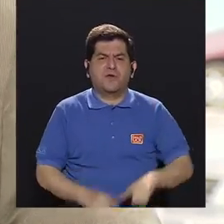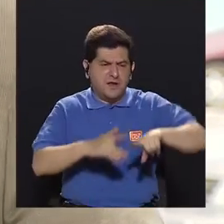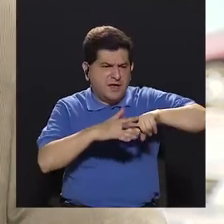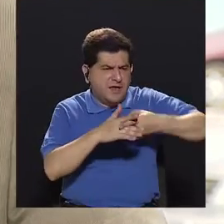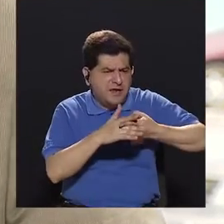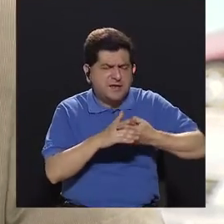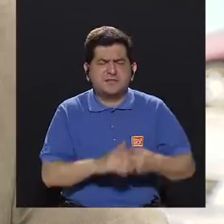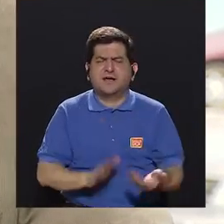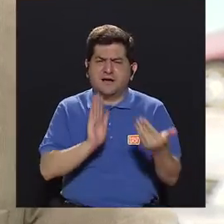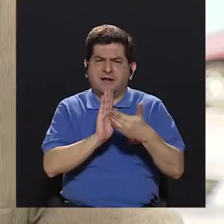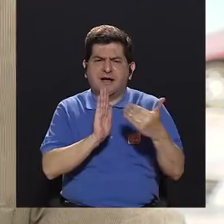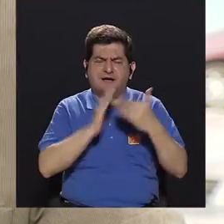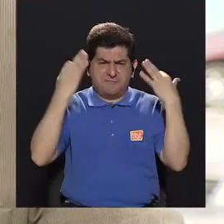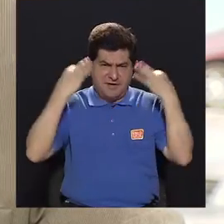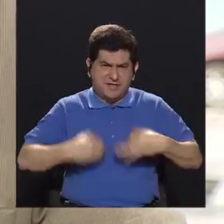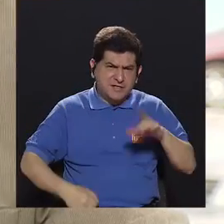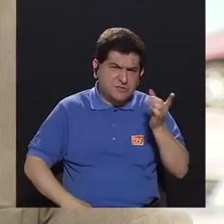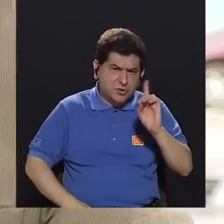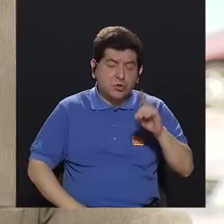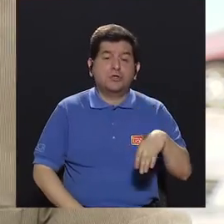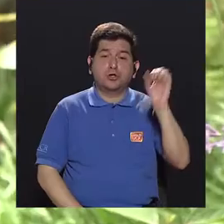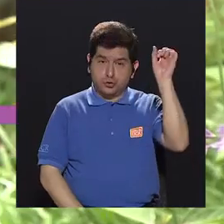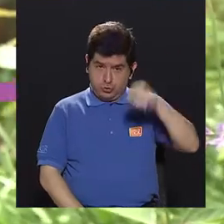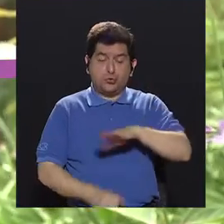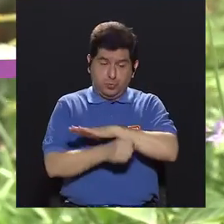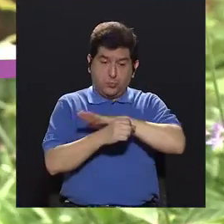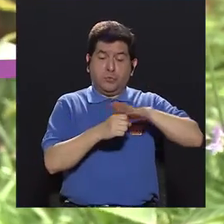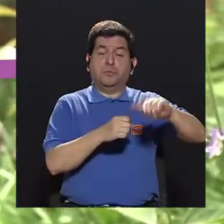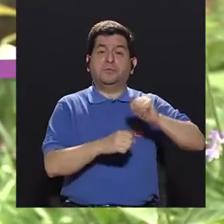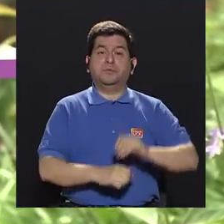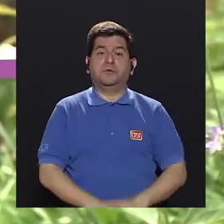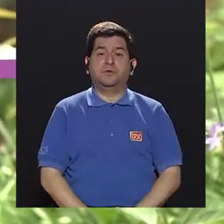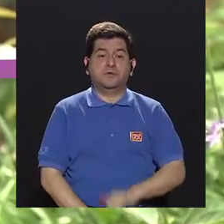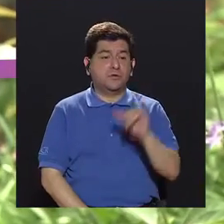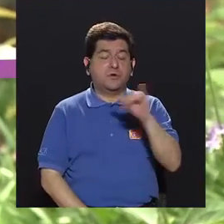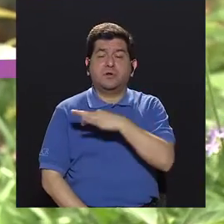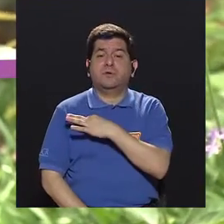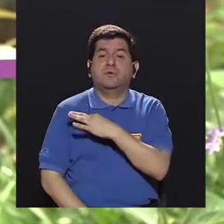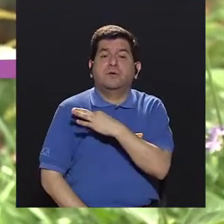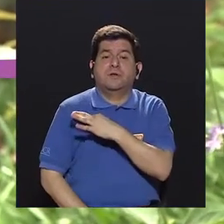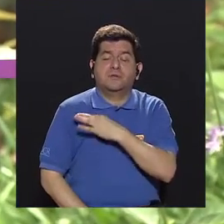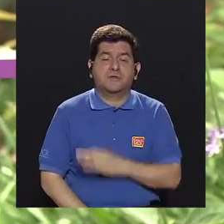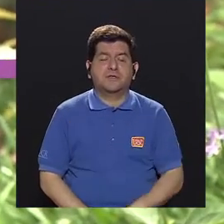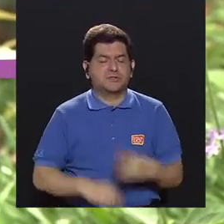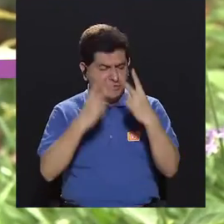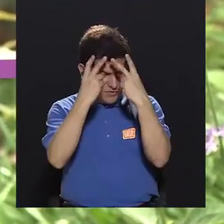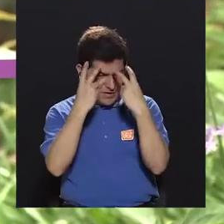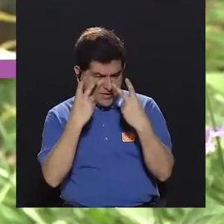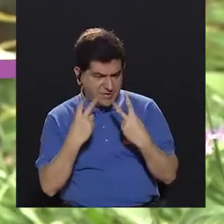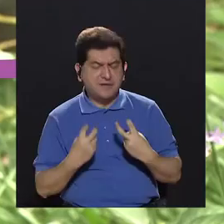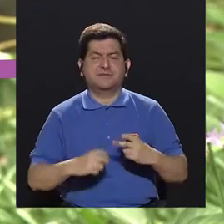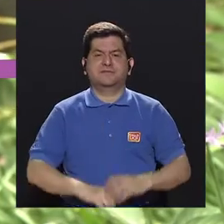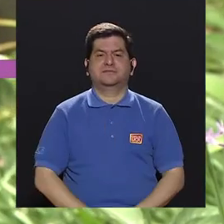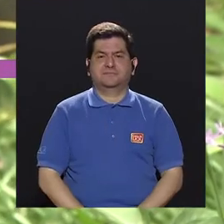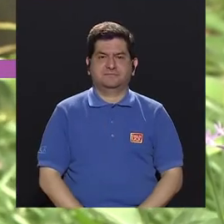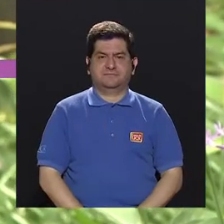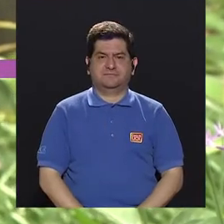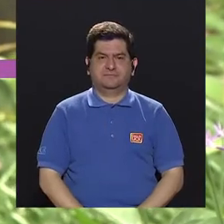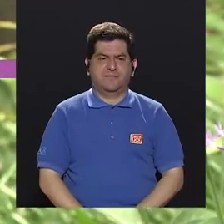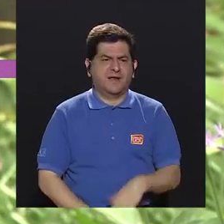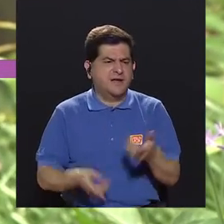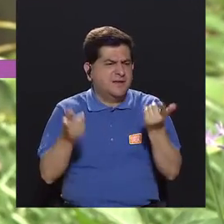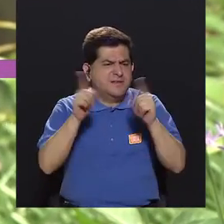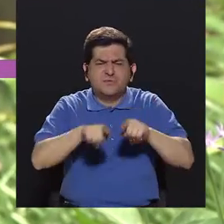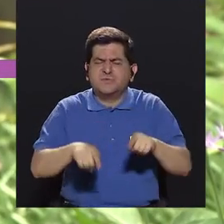provienen estas molestias físicas. Totalmente. Yo igual haríamos la invitación a que revisen, a que revisen qué